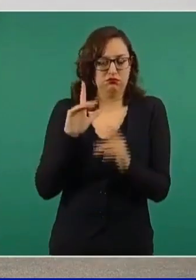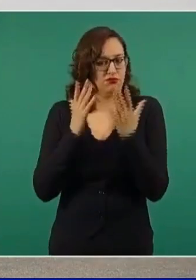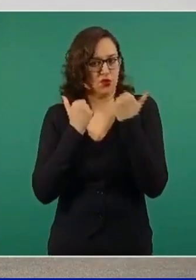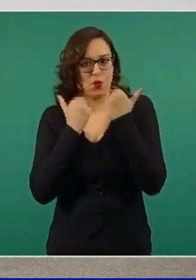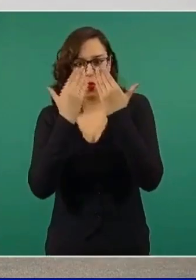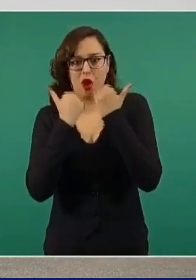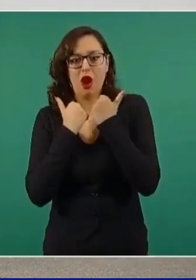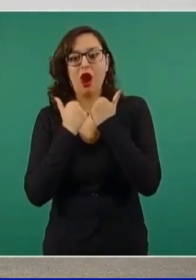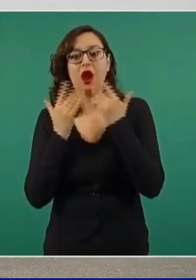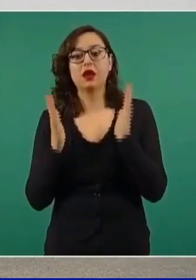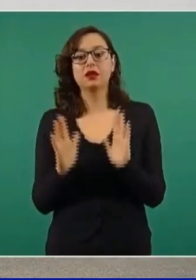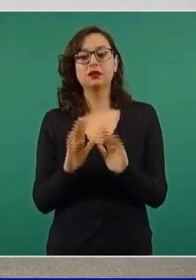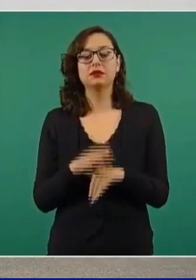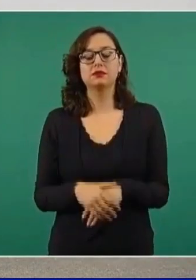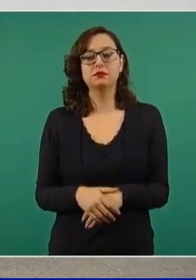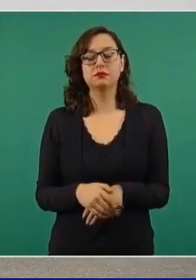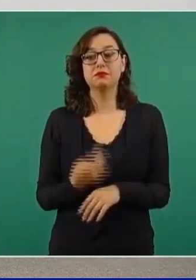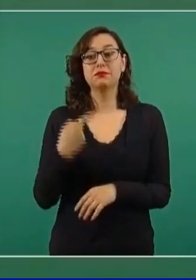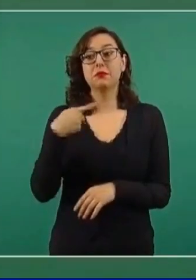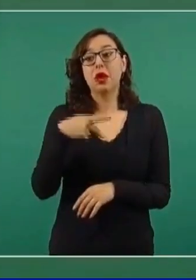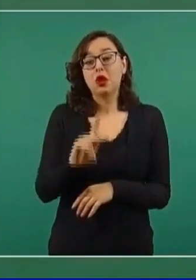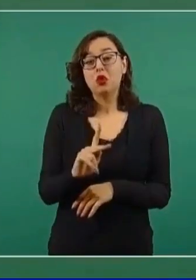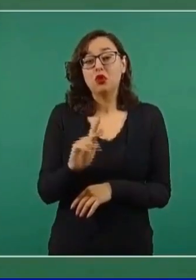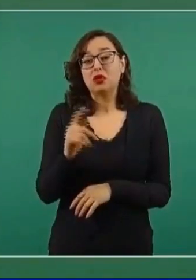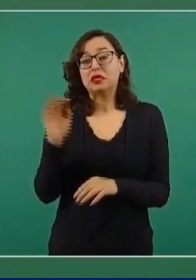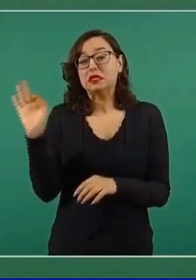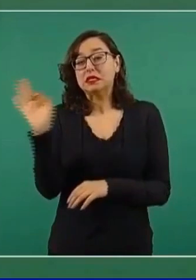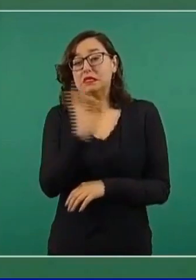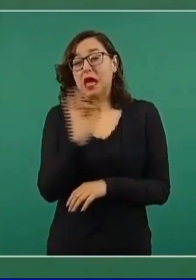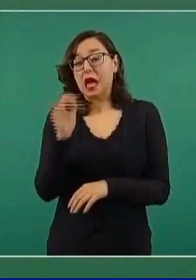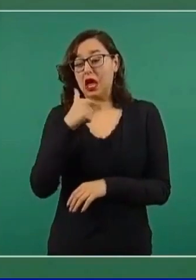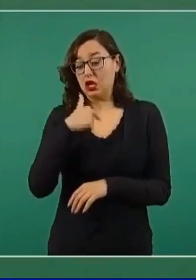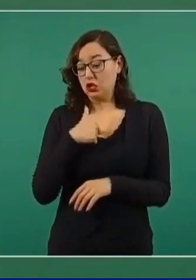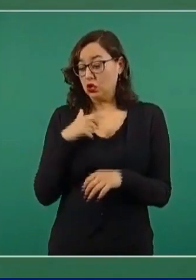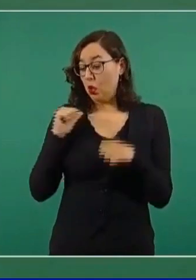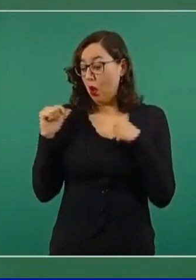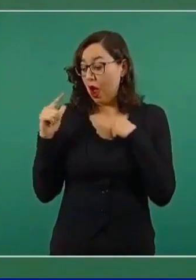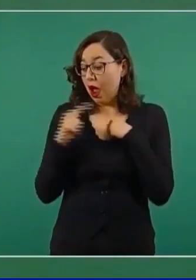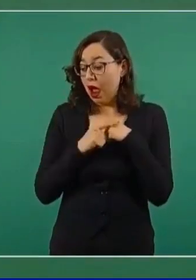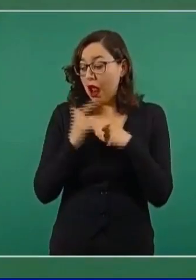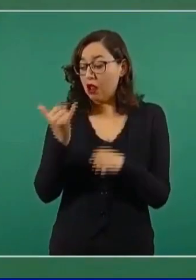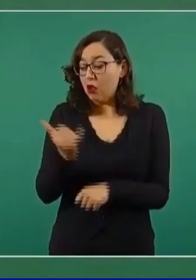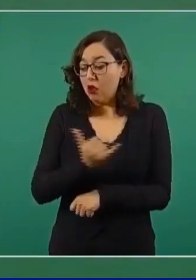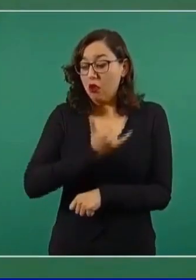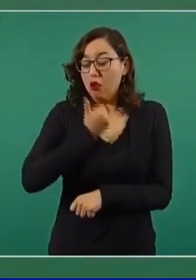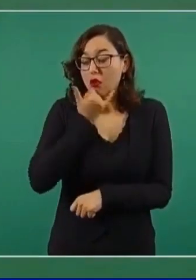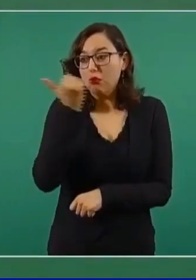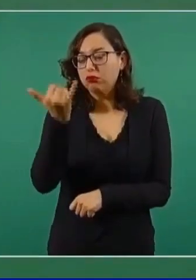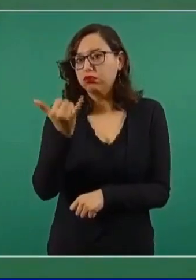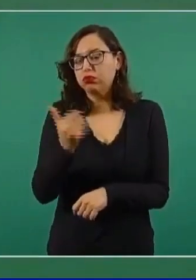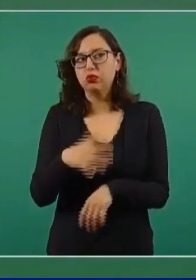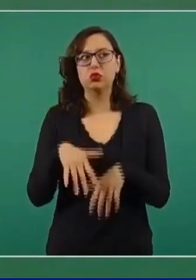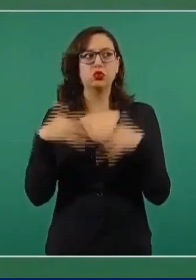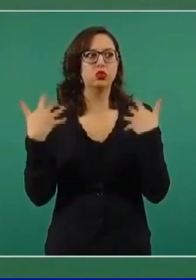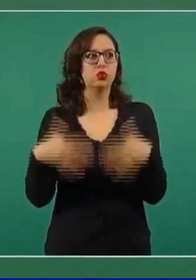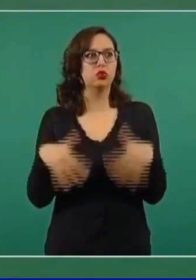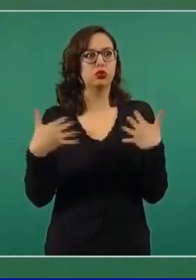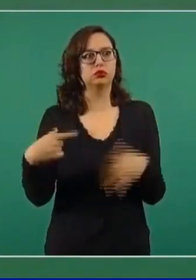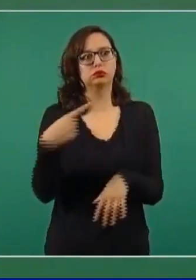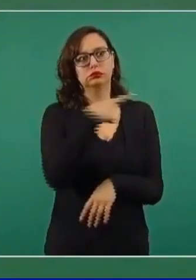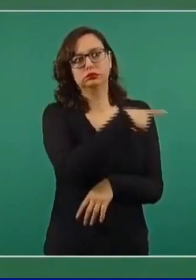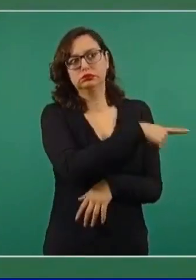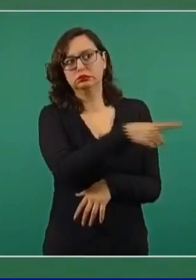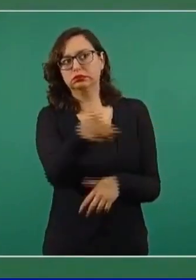Imagínense, las ocho columnas, en todos los periódicos, bueno, hasta en el New York Times